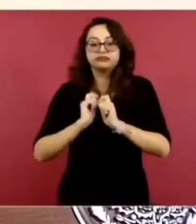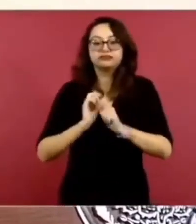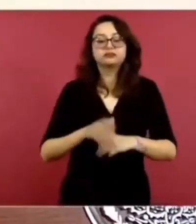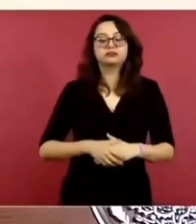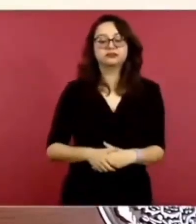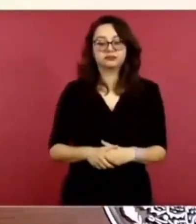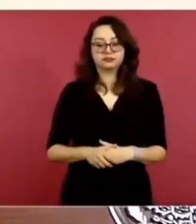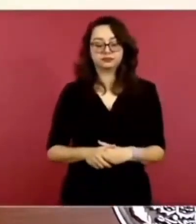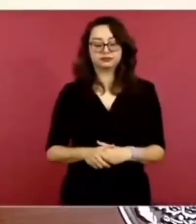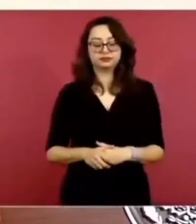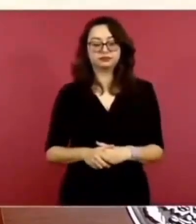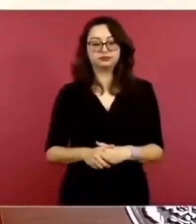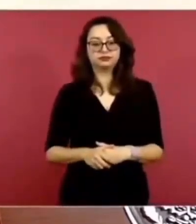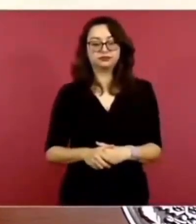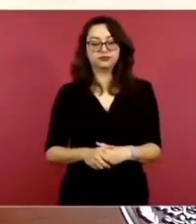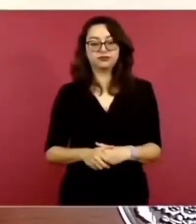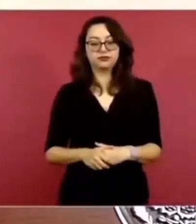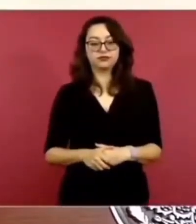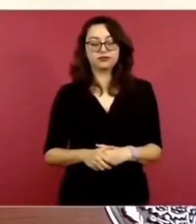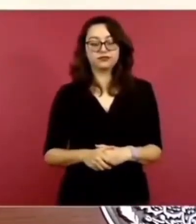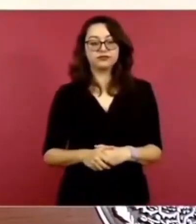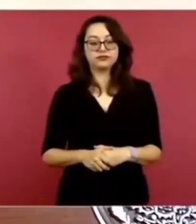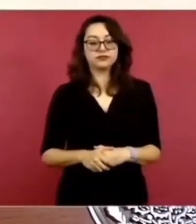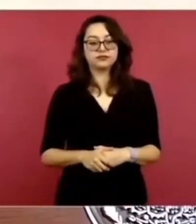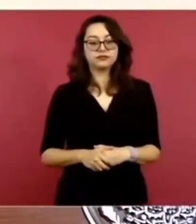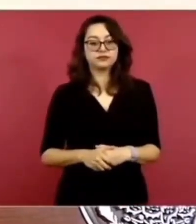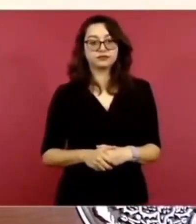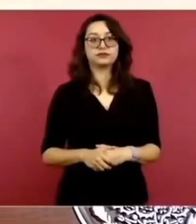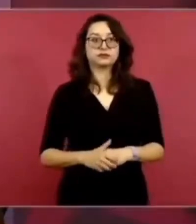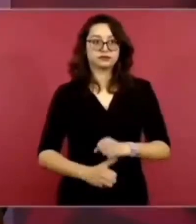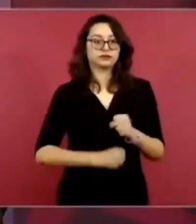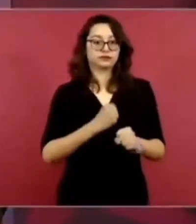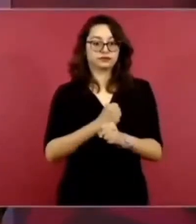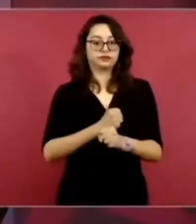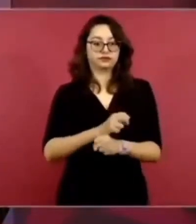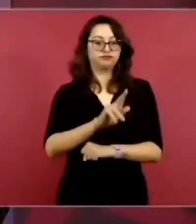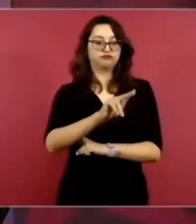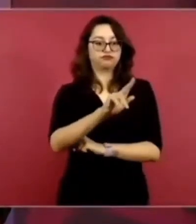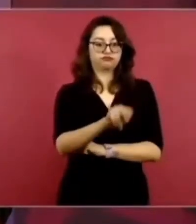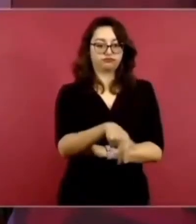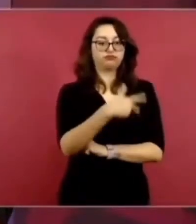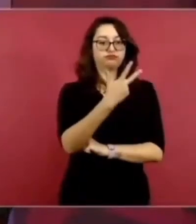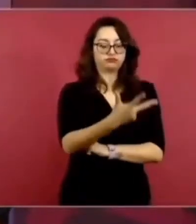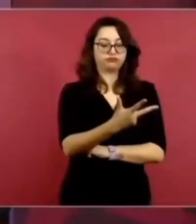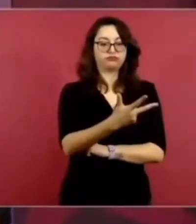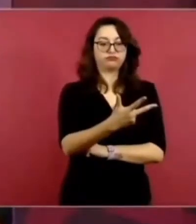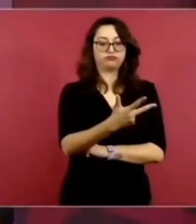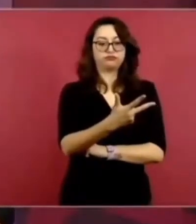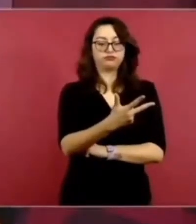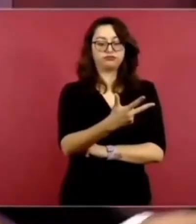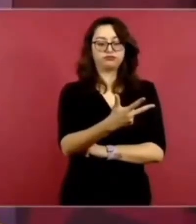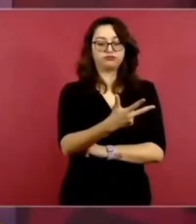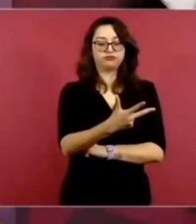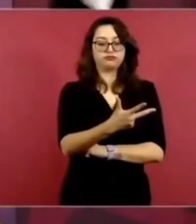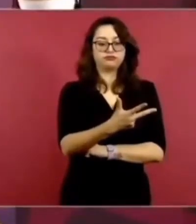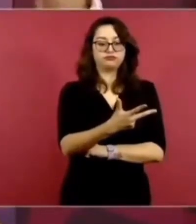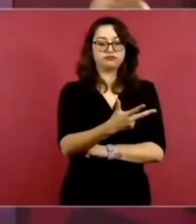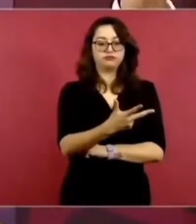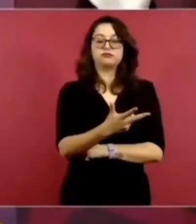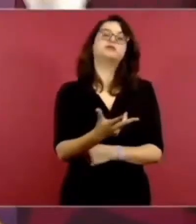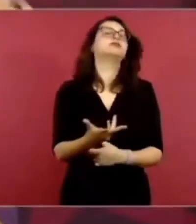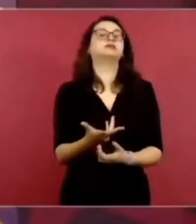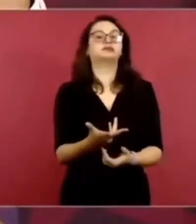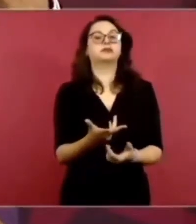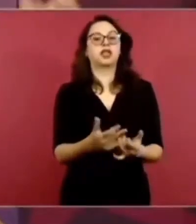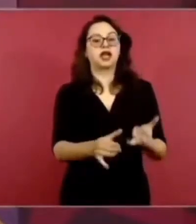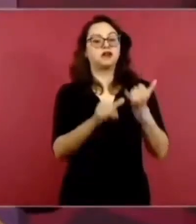desde el 88 acuérdense que se hace el fraude del